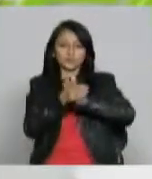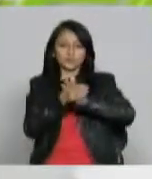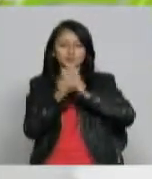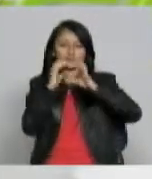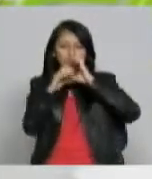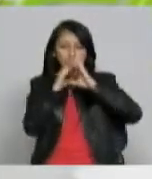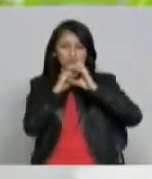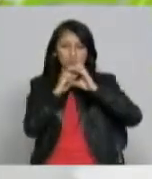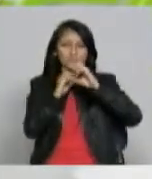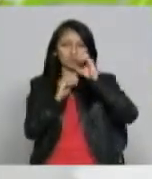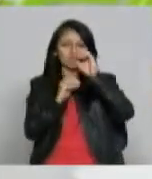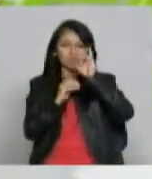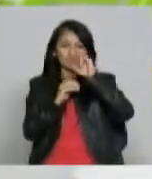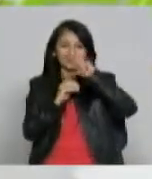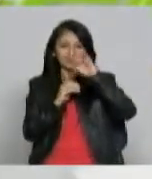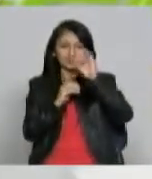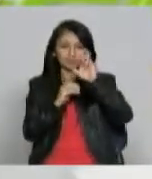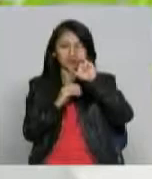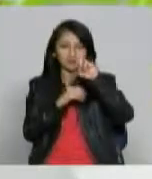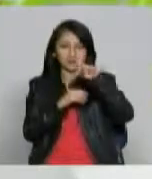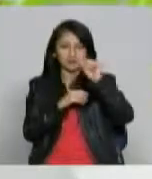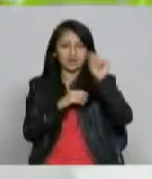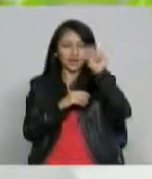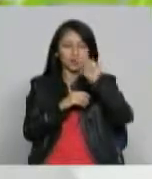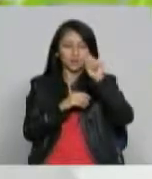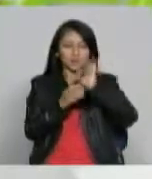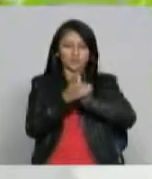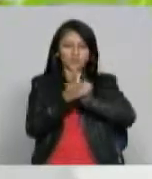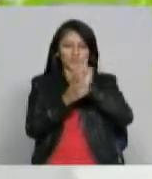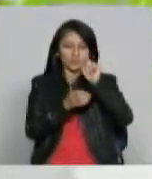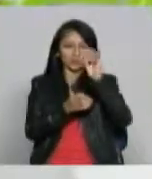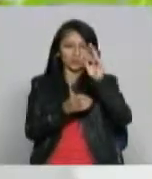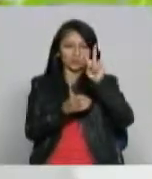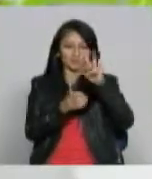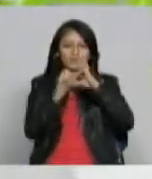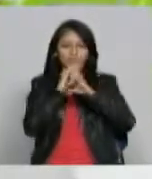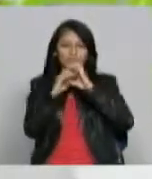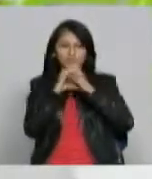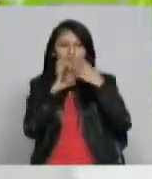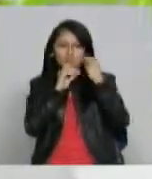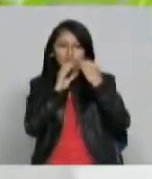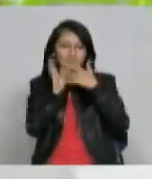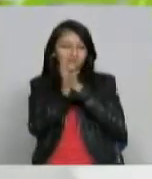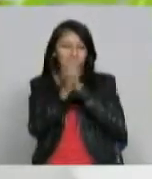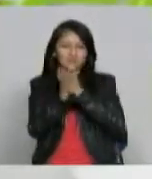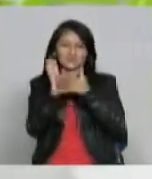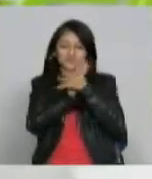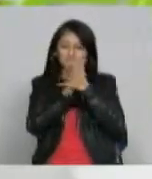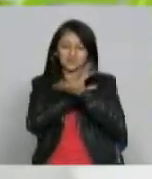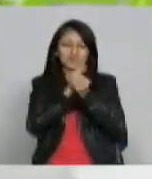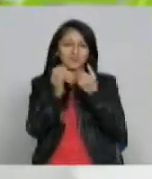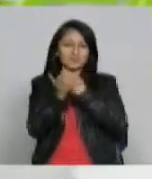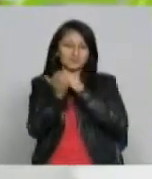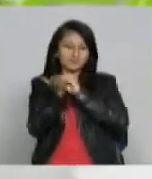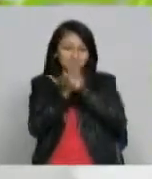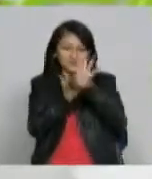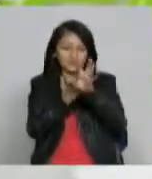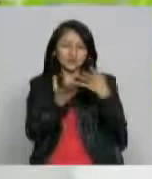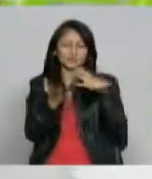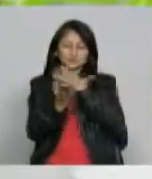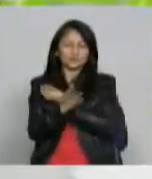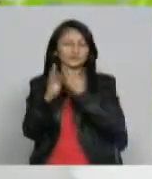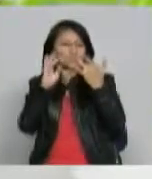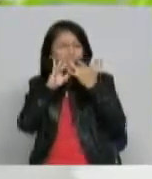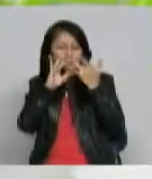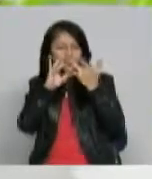arroba telecafé.tv esas son las dos los dos correos electrónicos prácticamente para que entren en contacto con nosotros